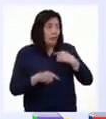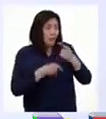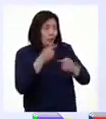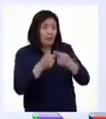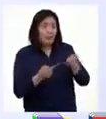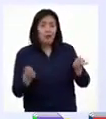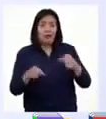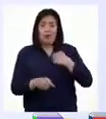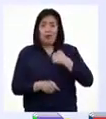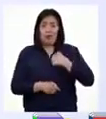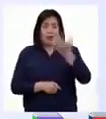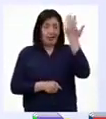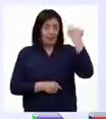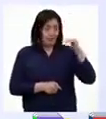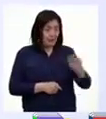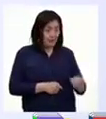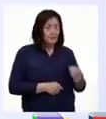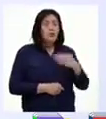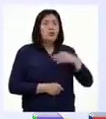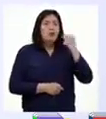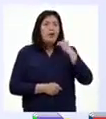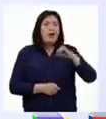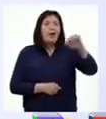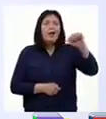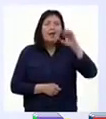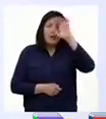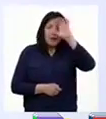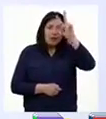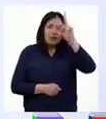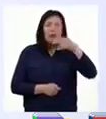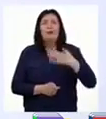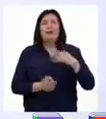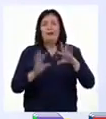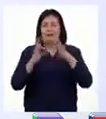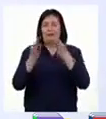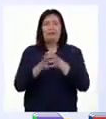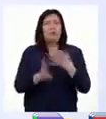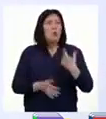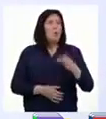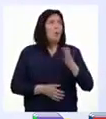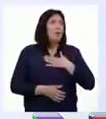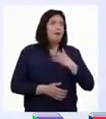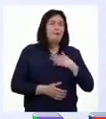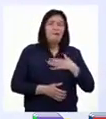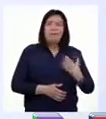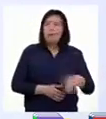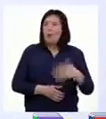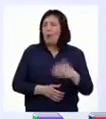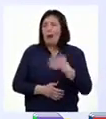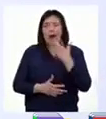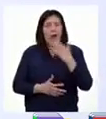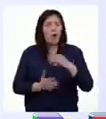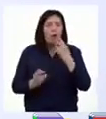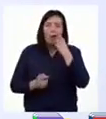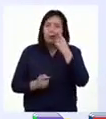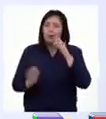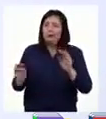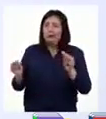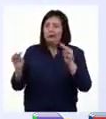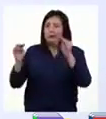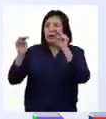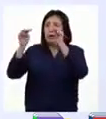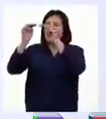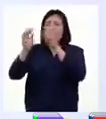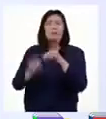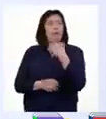que cuando era pequeña tuve la suerte de viajar a Cusco con mi familia. Para mí fue un viaje increíble porque conocí Machu Picchu, que es